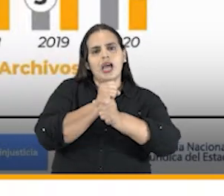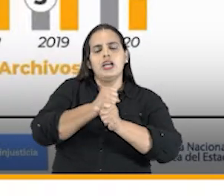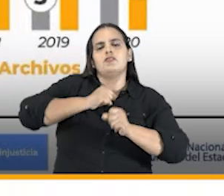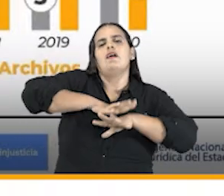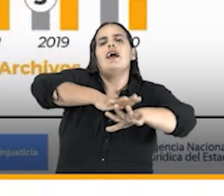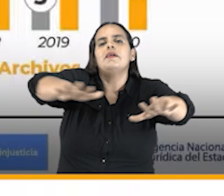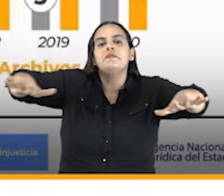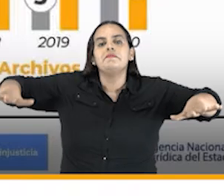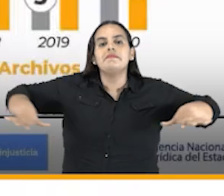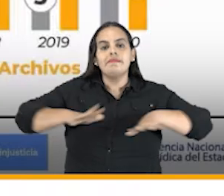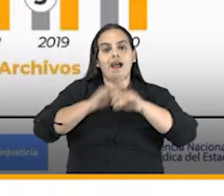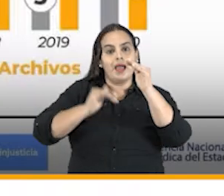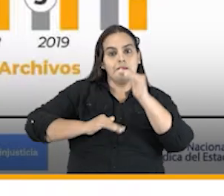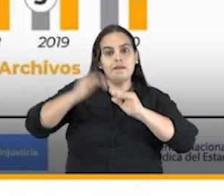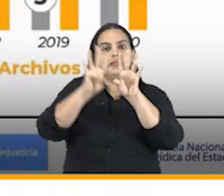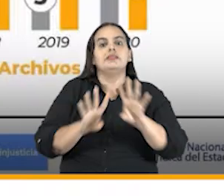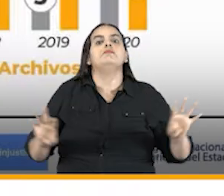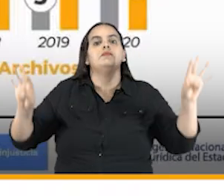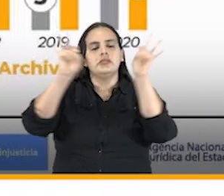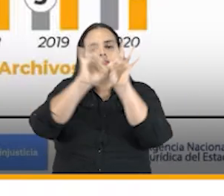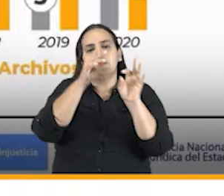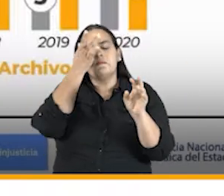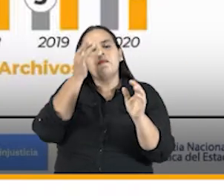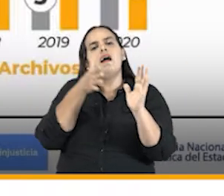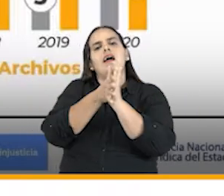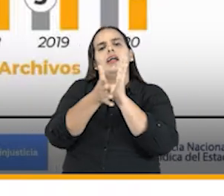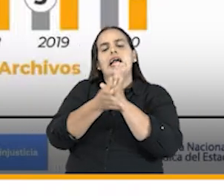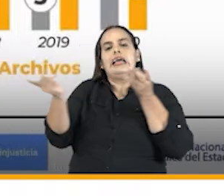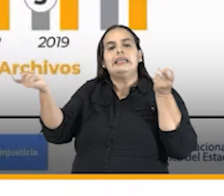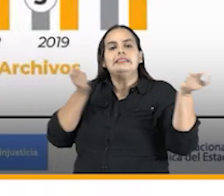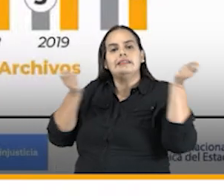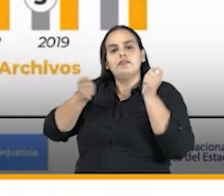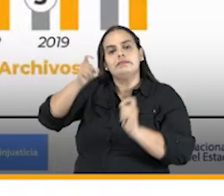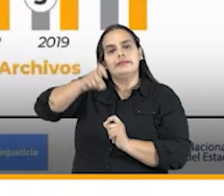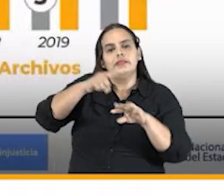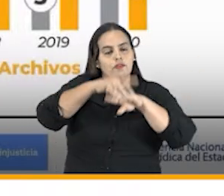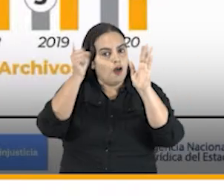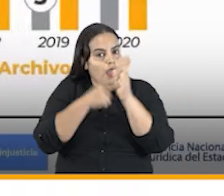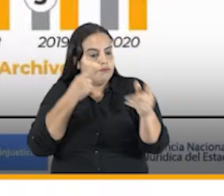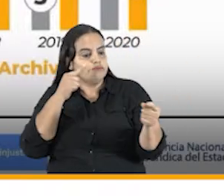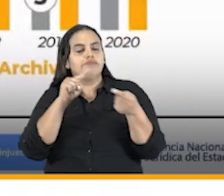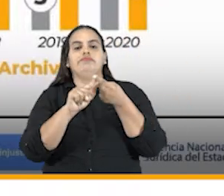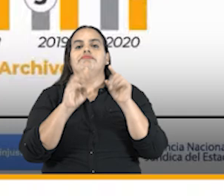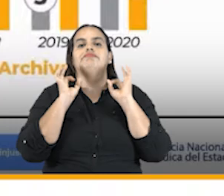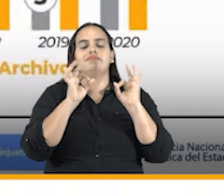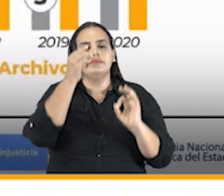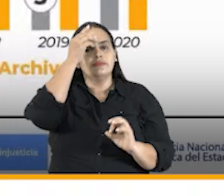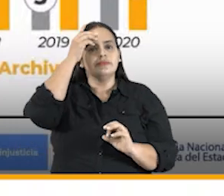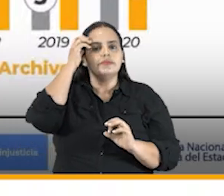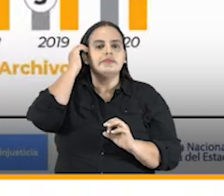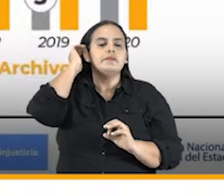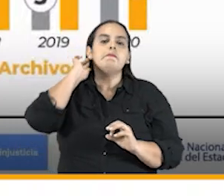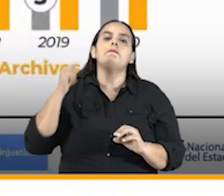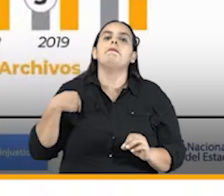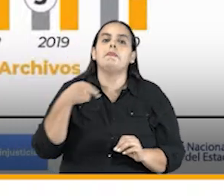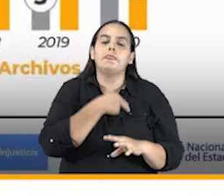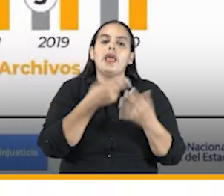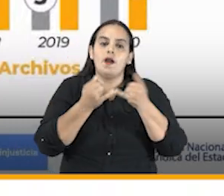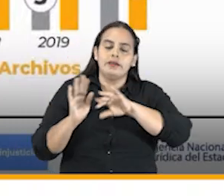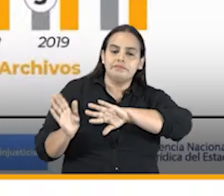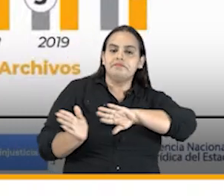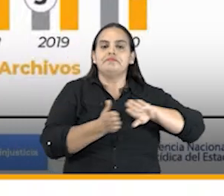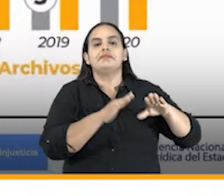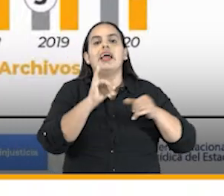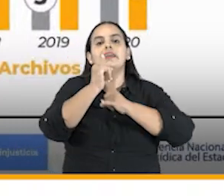importancia en cuanto a litigio estratégico se refiere. hemos pasando ya al campo internacional